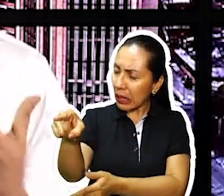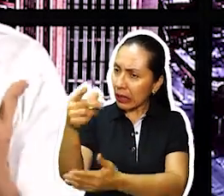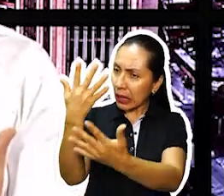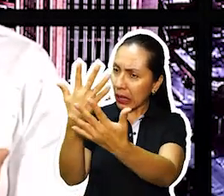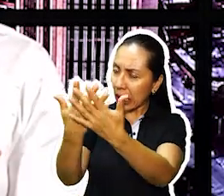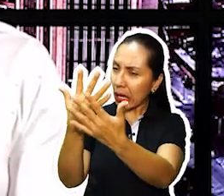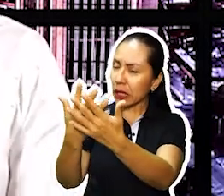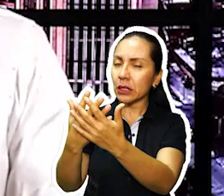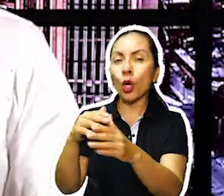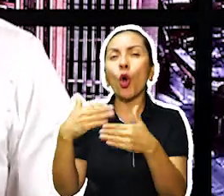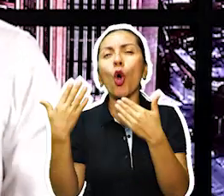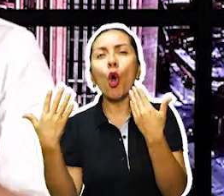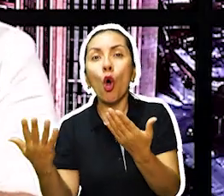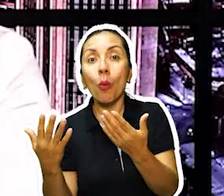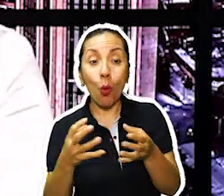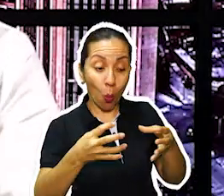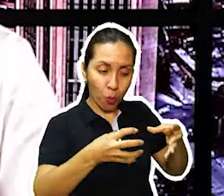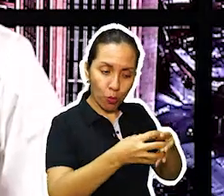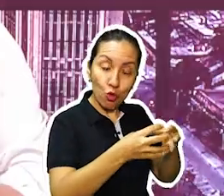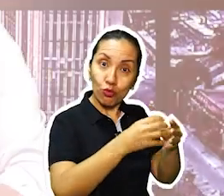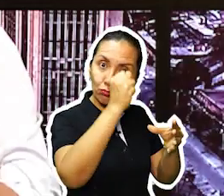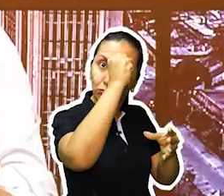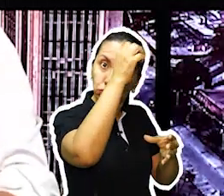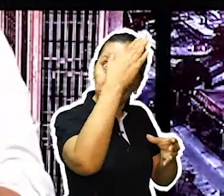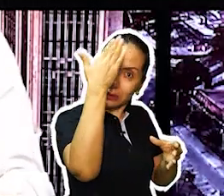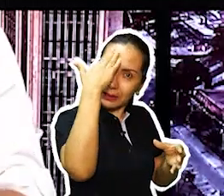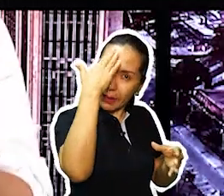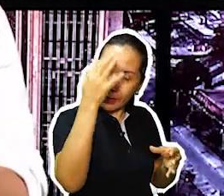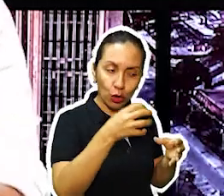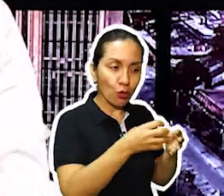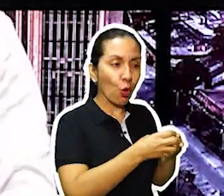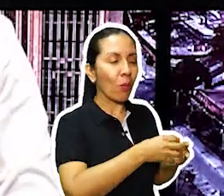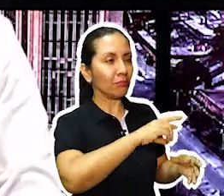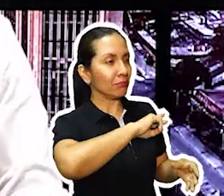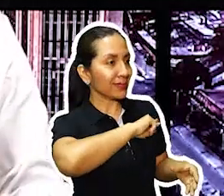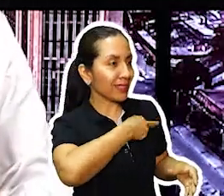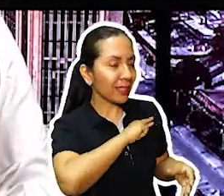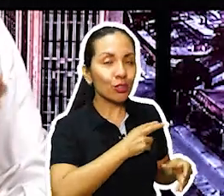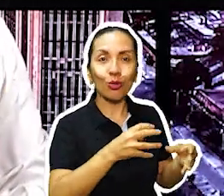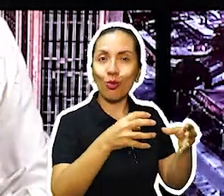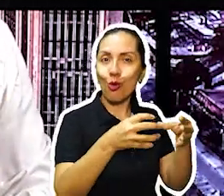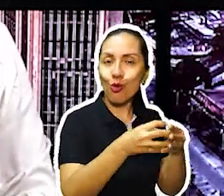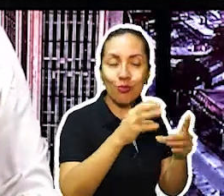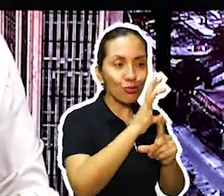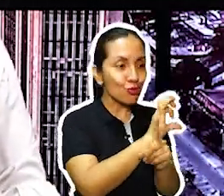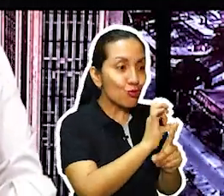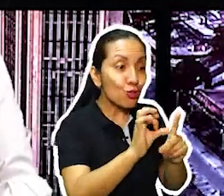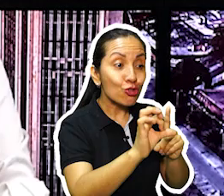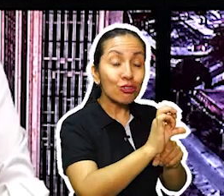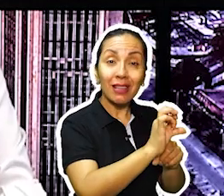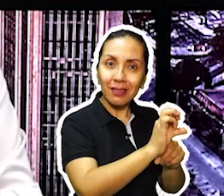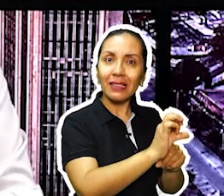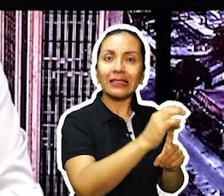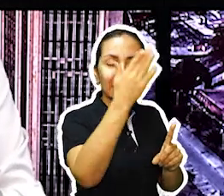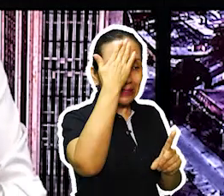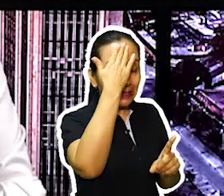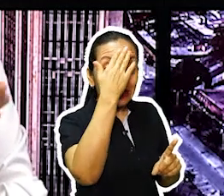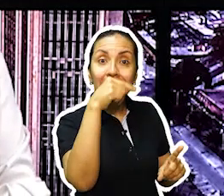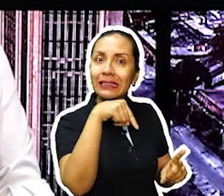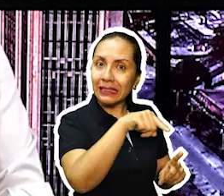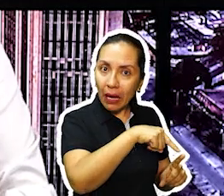reconciliación del ser que está ahí recluido con organizaciones que lo sepan hacer, cofraternidades, capellanías,